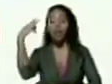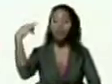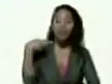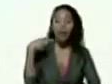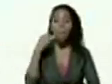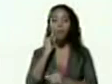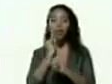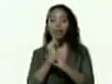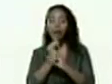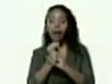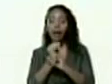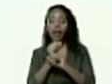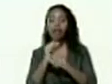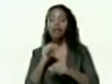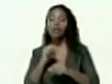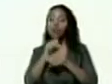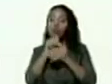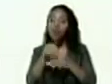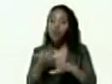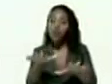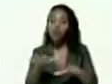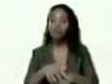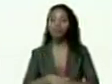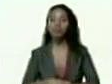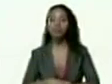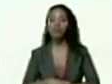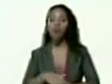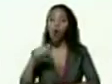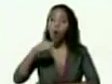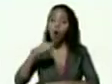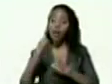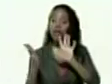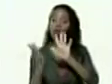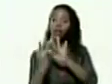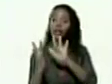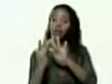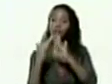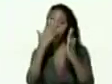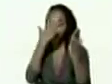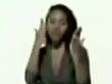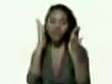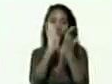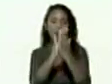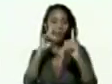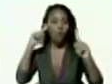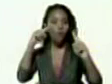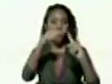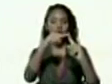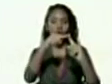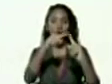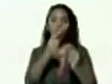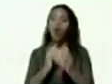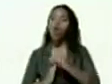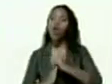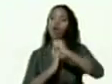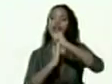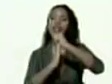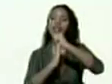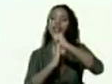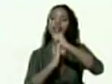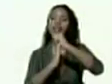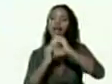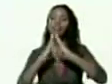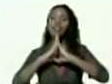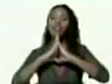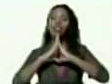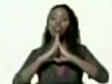sociales hoy además están conectados de manera directa los líderes de